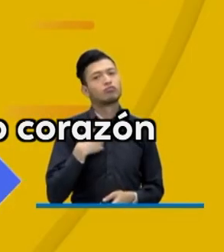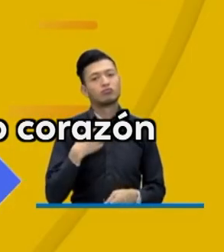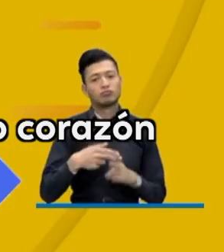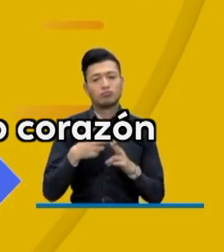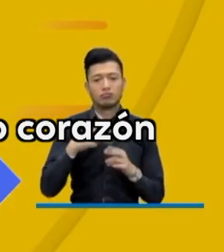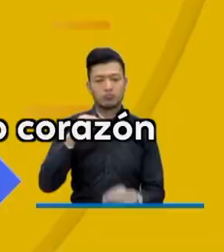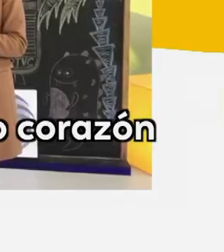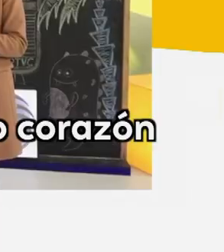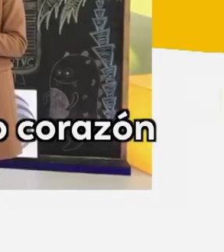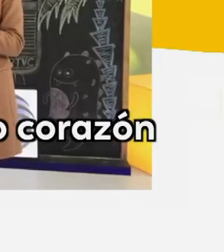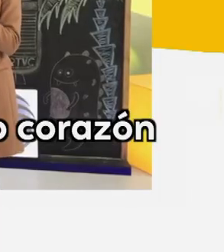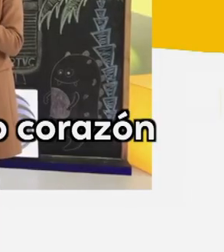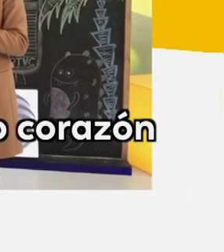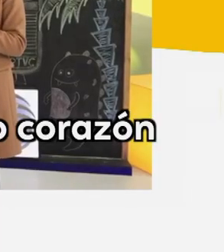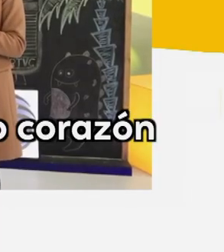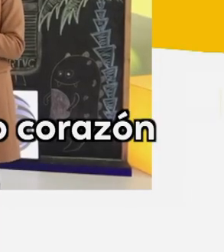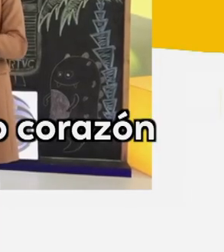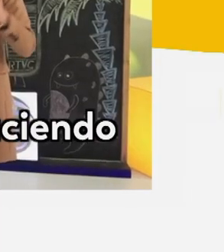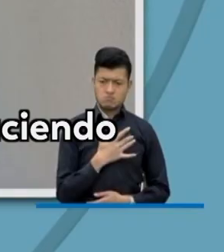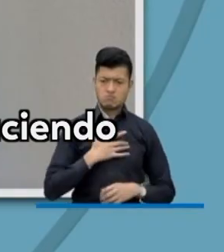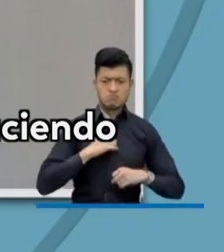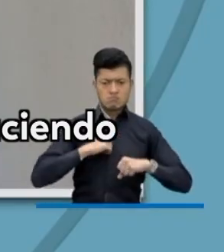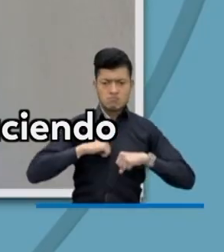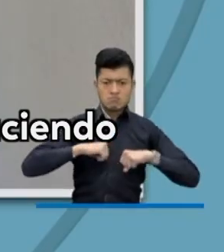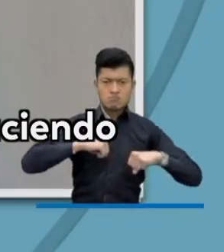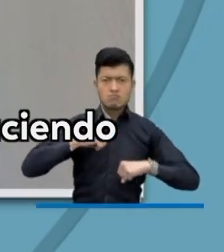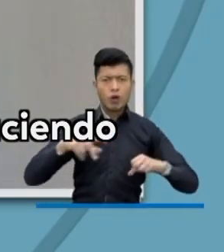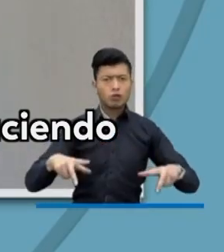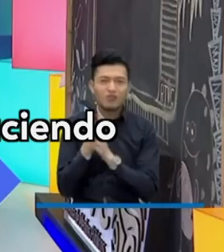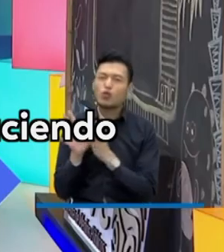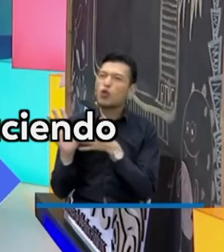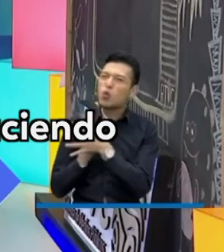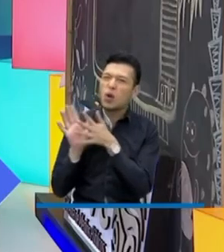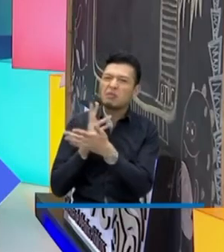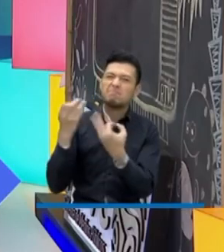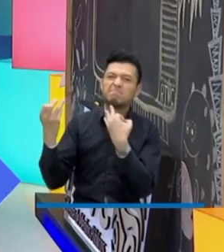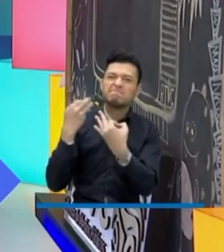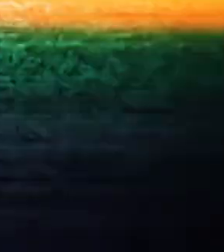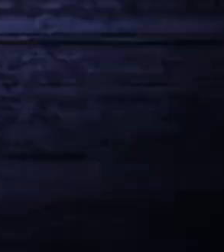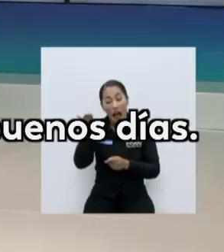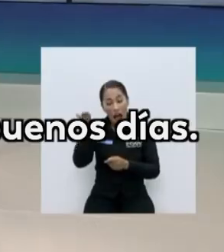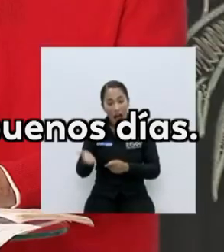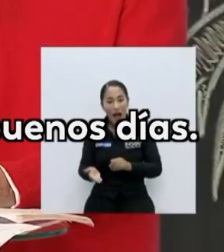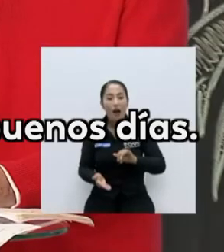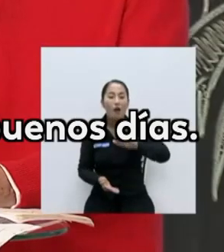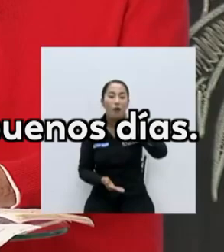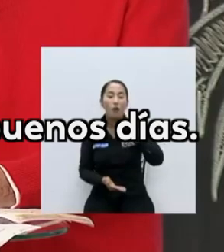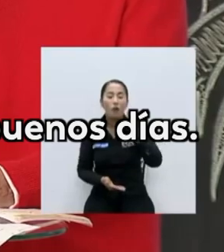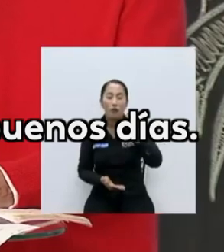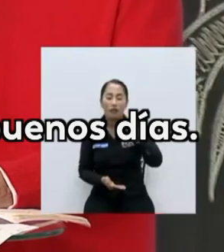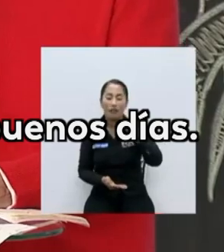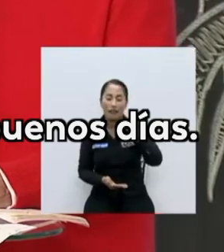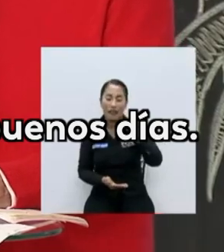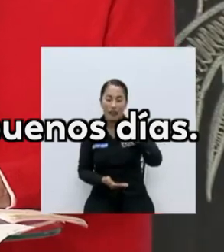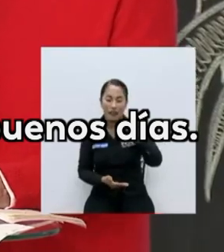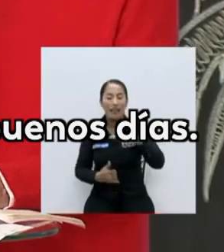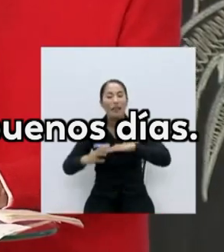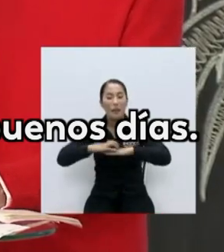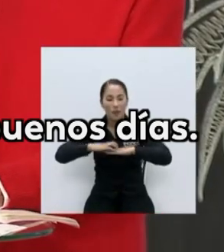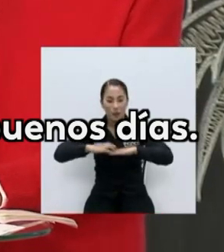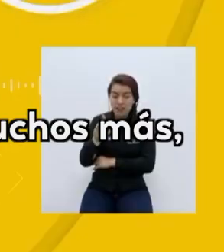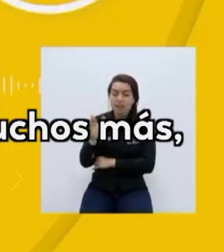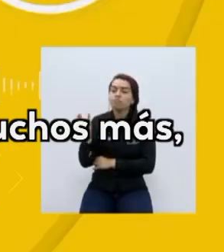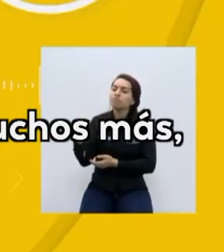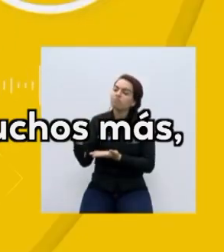Y eso es lo que más alimenta nuestro corazón y de verdad las ganas de seguir haciendo Profe en tu Casa. Desde Chaparral, Juliana, bienvenida, buenos